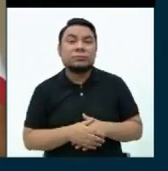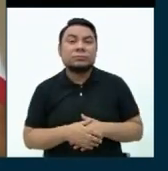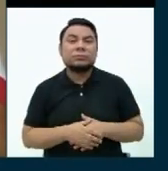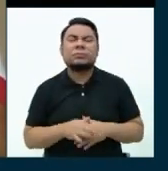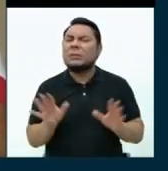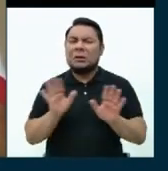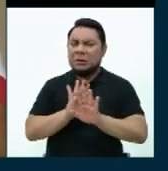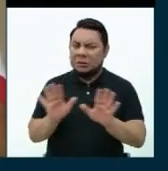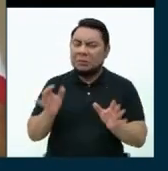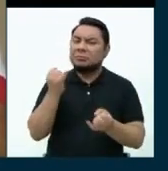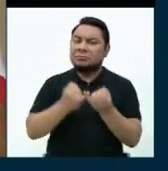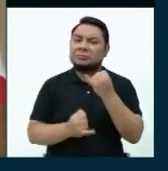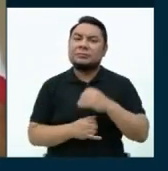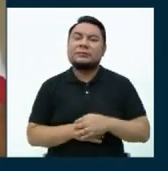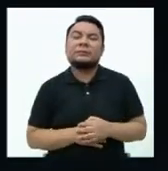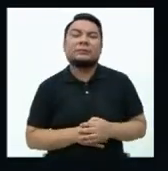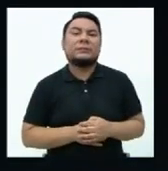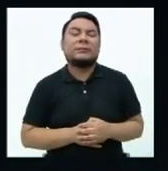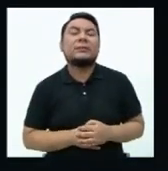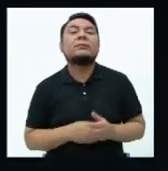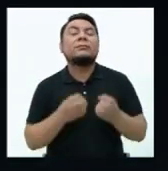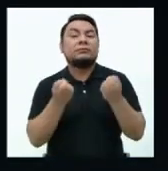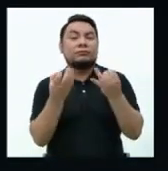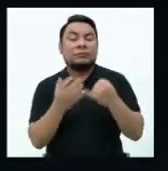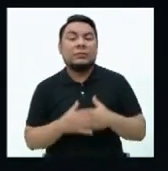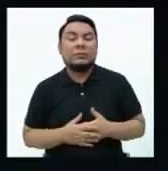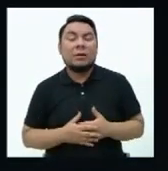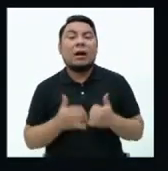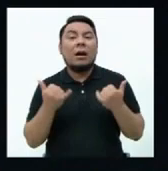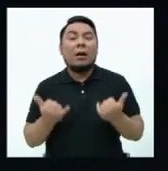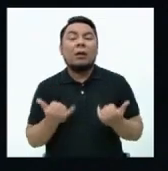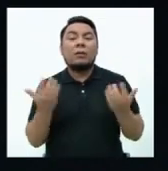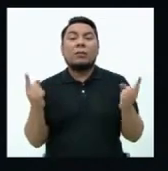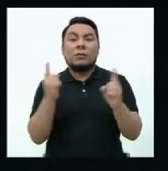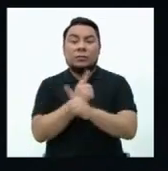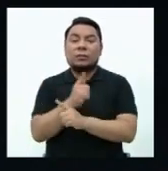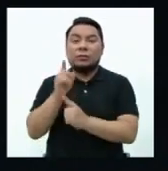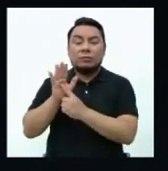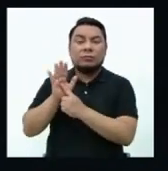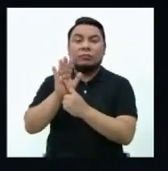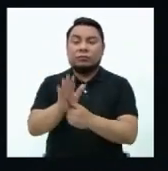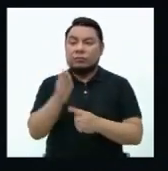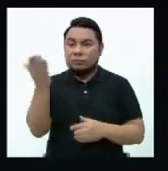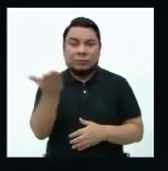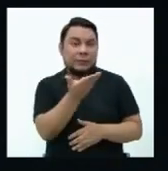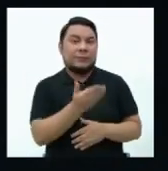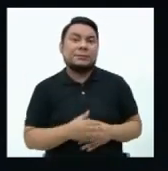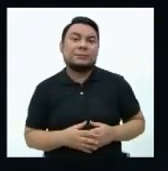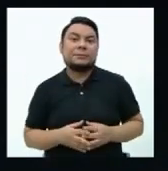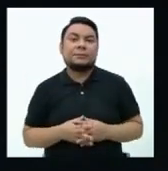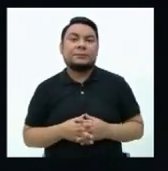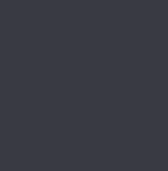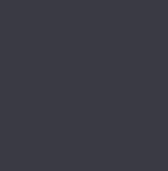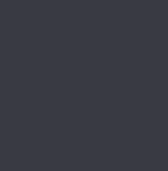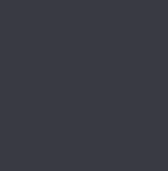No, eso es todo. Muy bien, momento entonces ahora de presentarles la réplica.